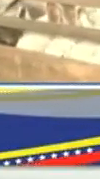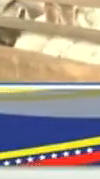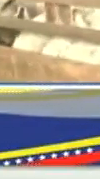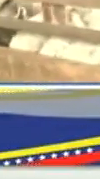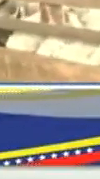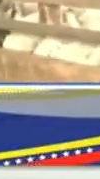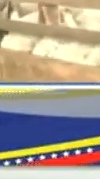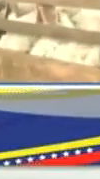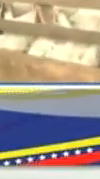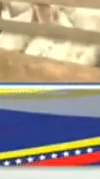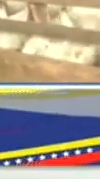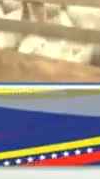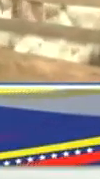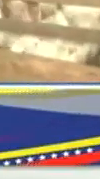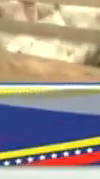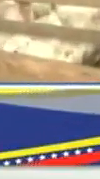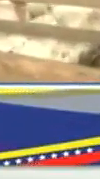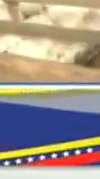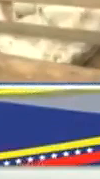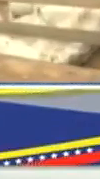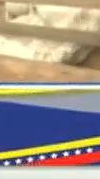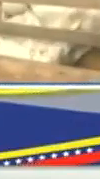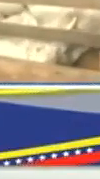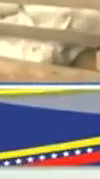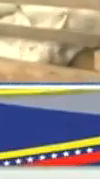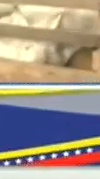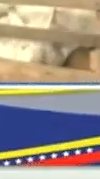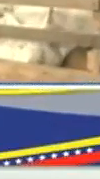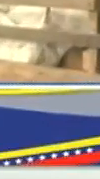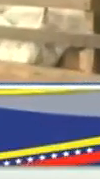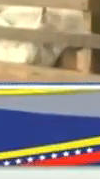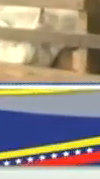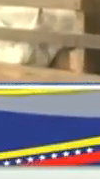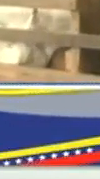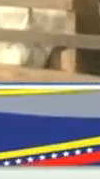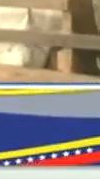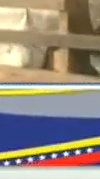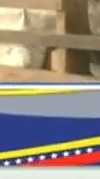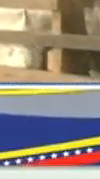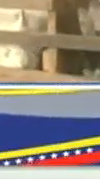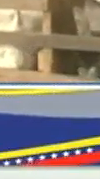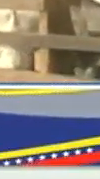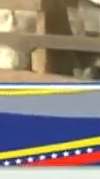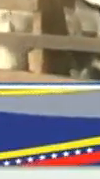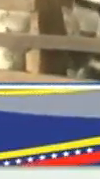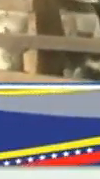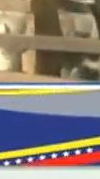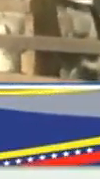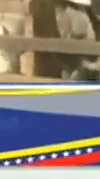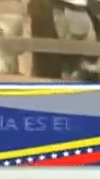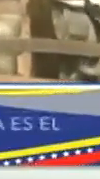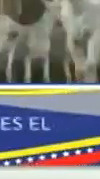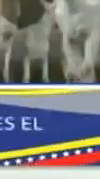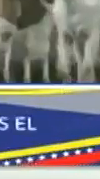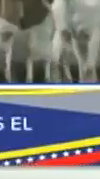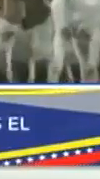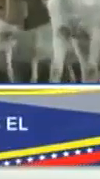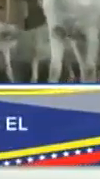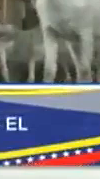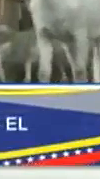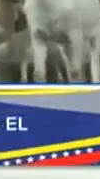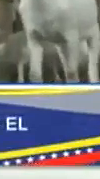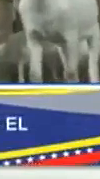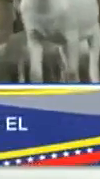hablar. Ricardo Sánchez, ¿cómo ves tú estos planes productivos? ¿Cómo te sientes como productor? Además, diputado. Bueno, muchísimas gracias,